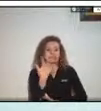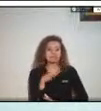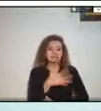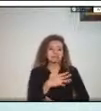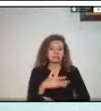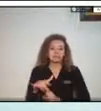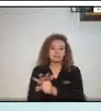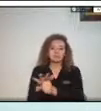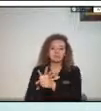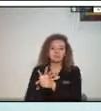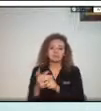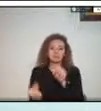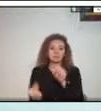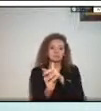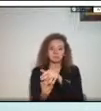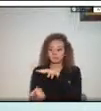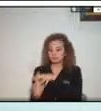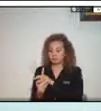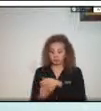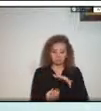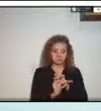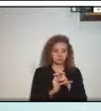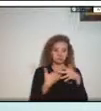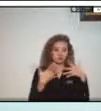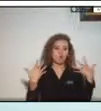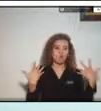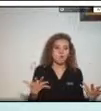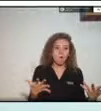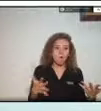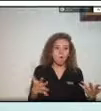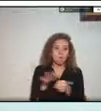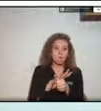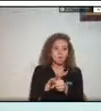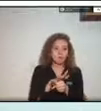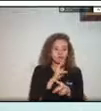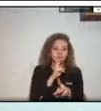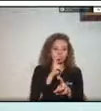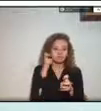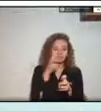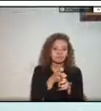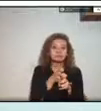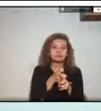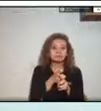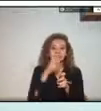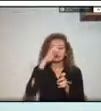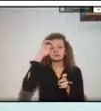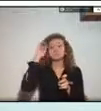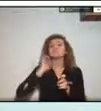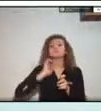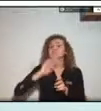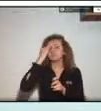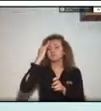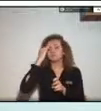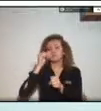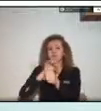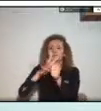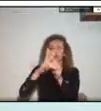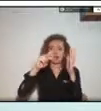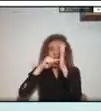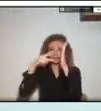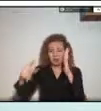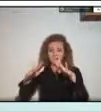hasta los censos de las personas afectadas entonces ya sabemos que se afecta don Pepito Pérez don Raimito